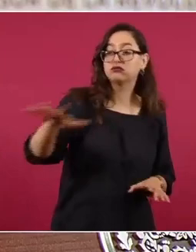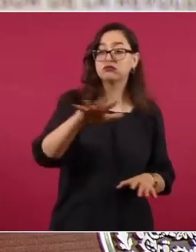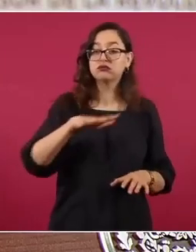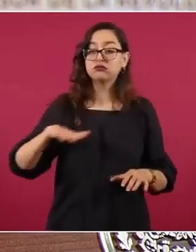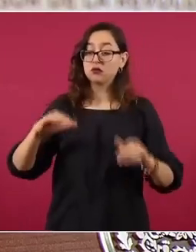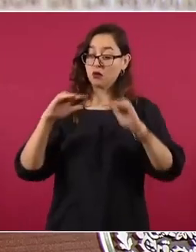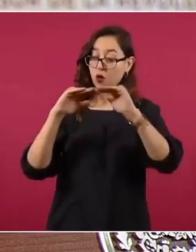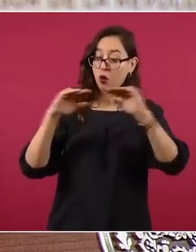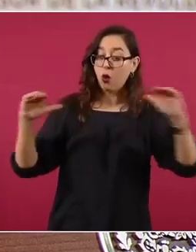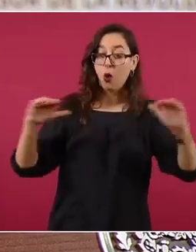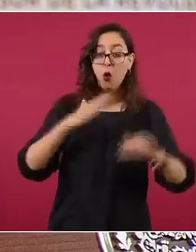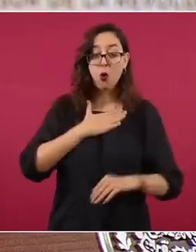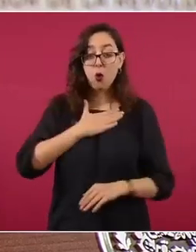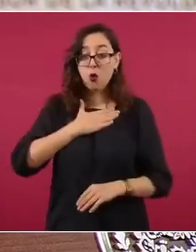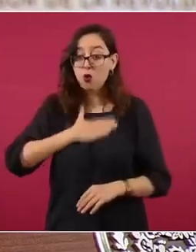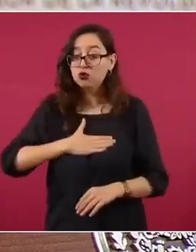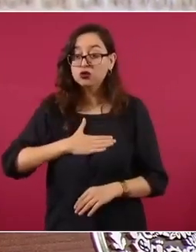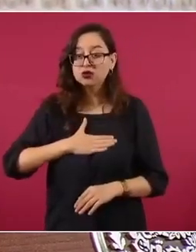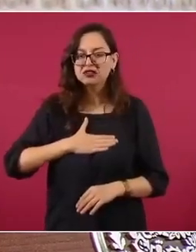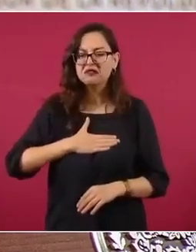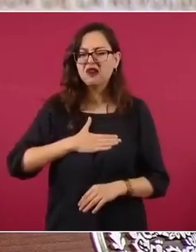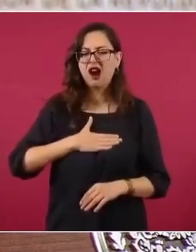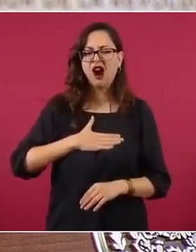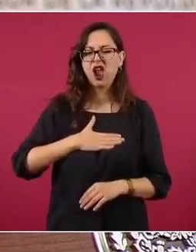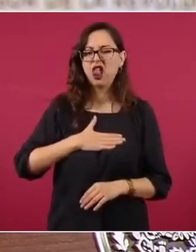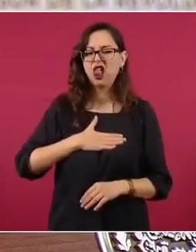no es más que una banda de malhechores.